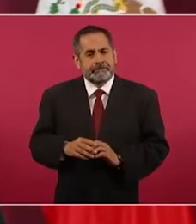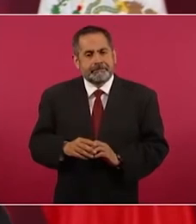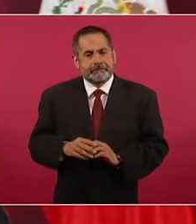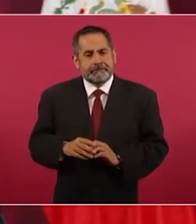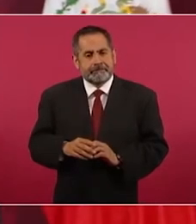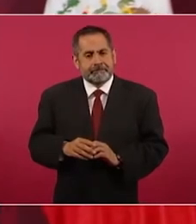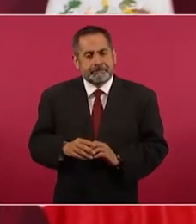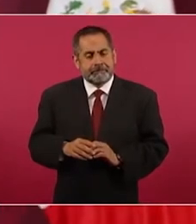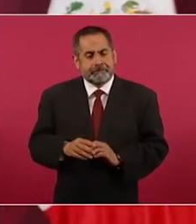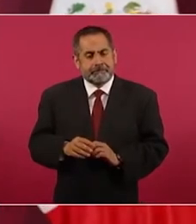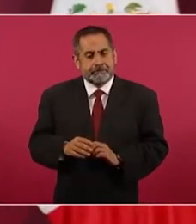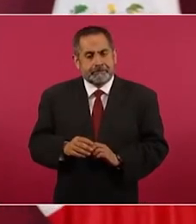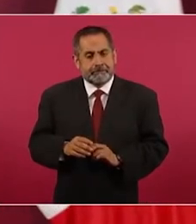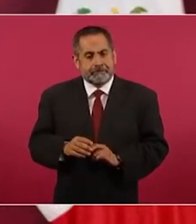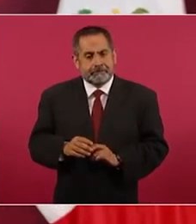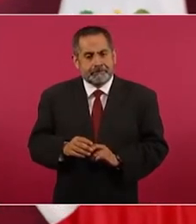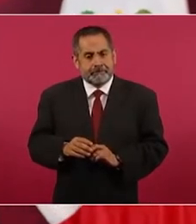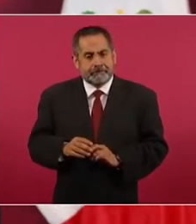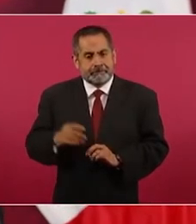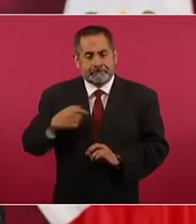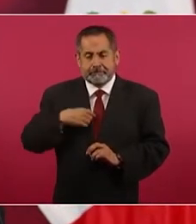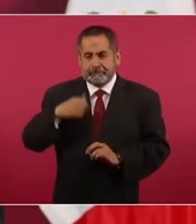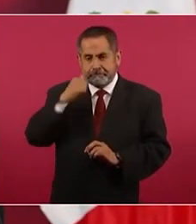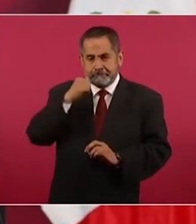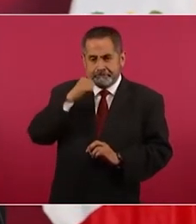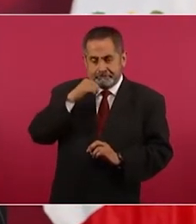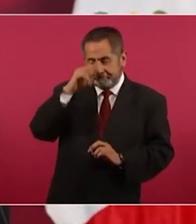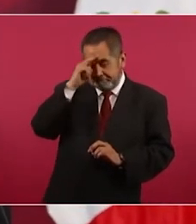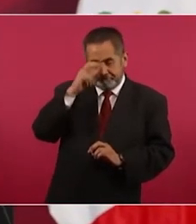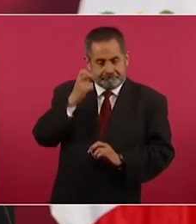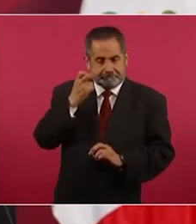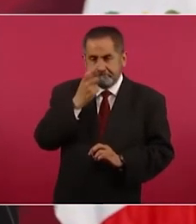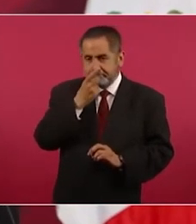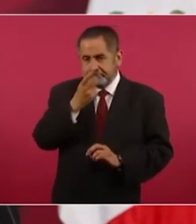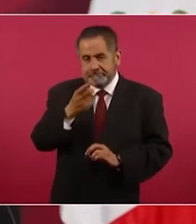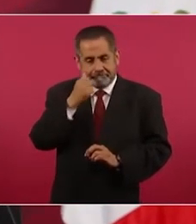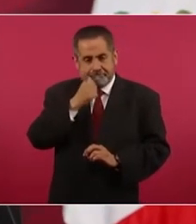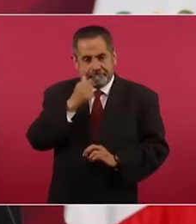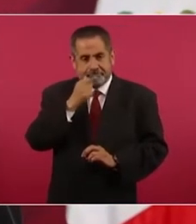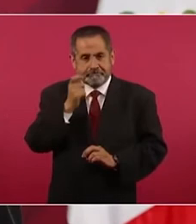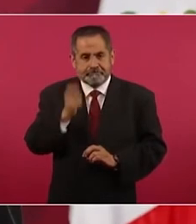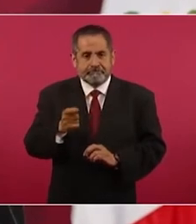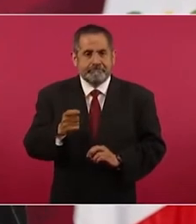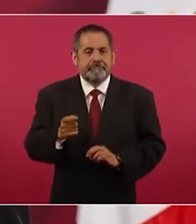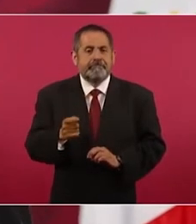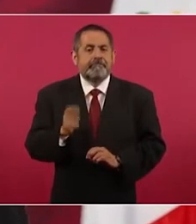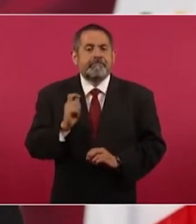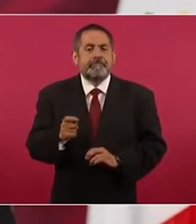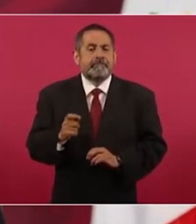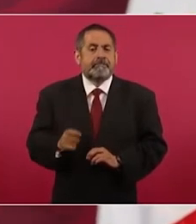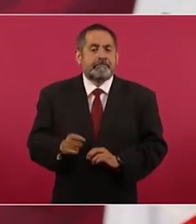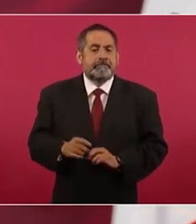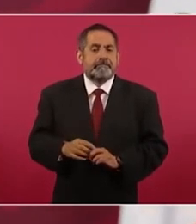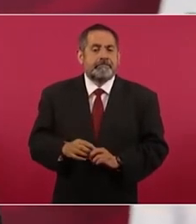pues este siempre he sostenido que